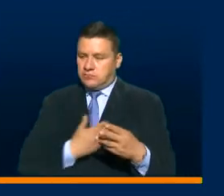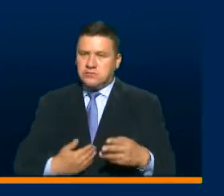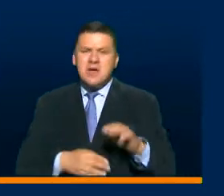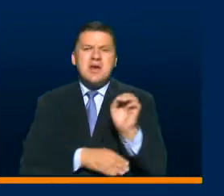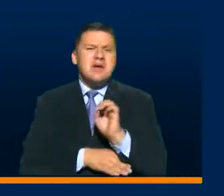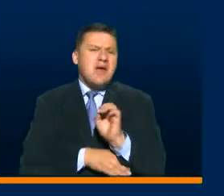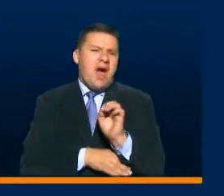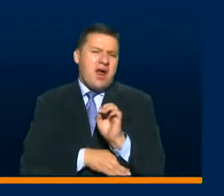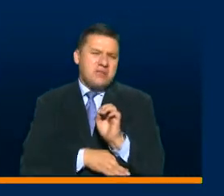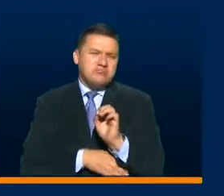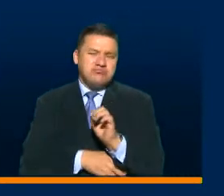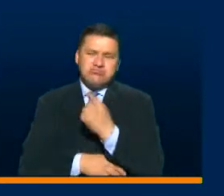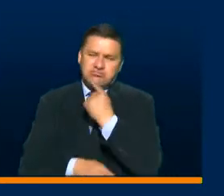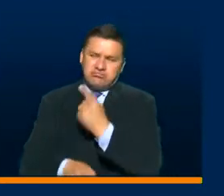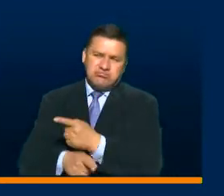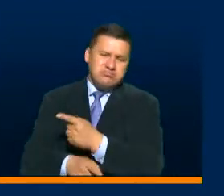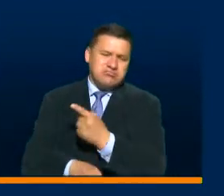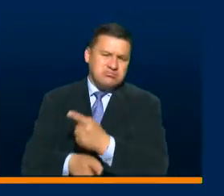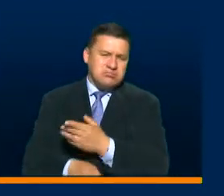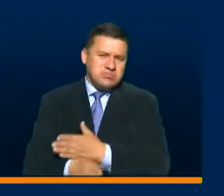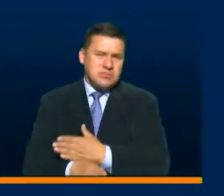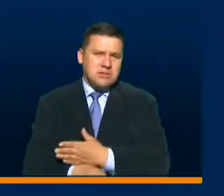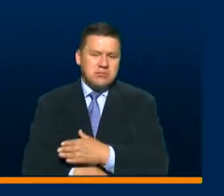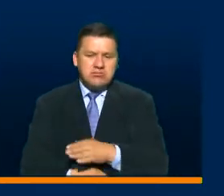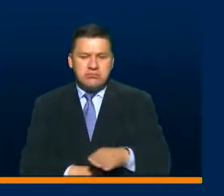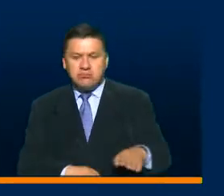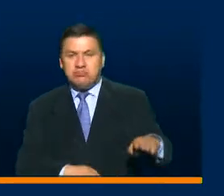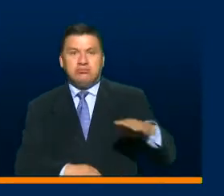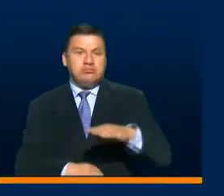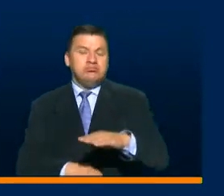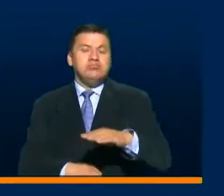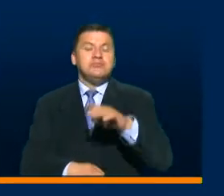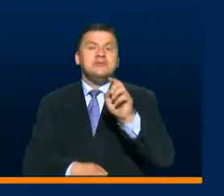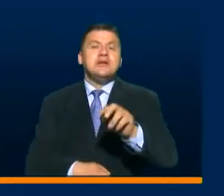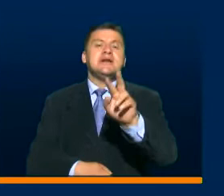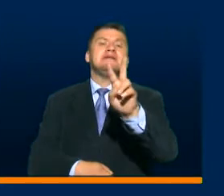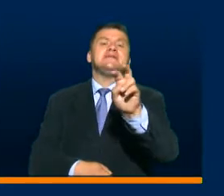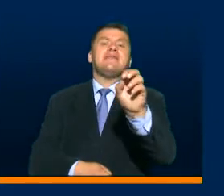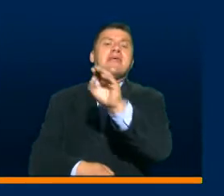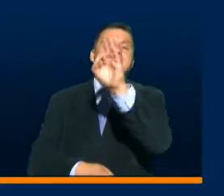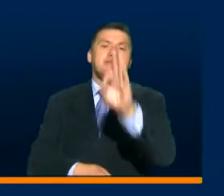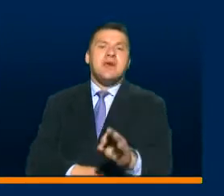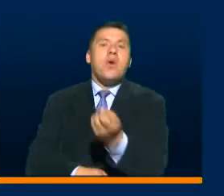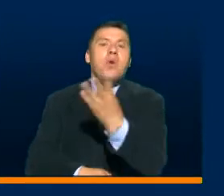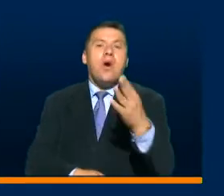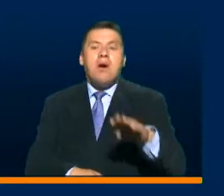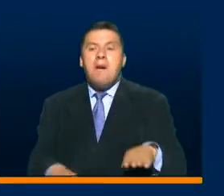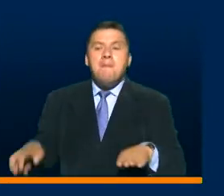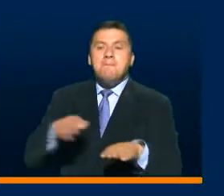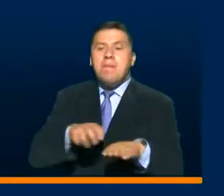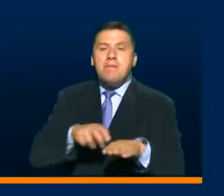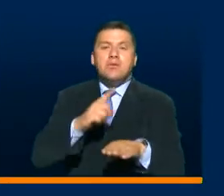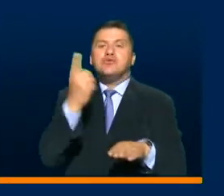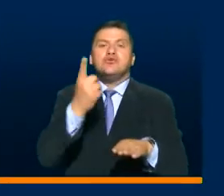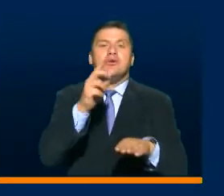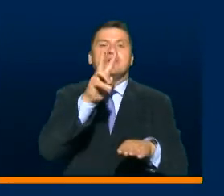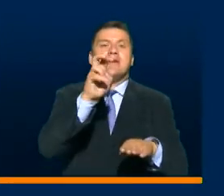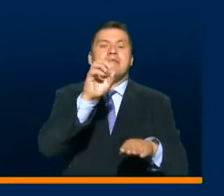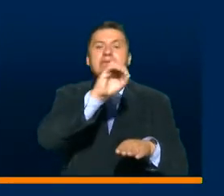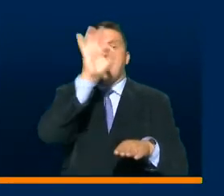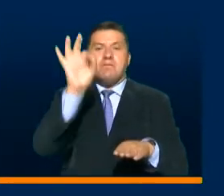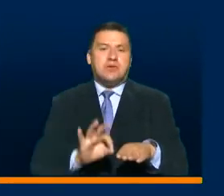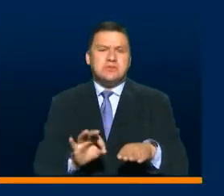vehículos. Como usted mencionaba, la ocupación puede ser hasta el 70 por ciento de su capacidad máxima.